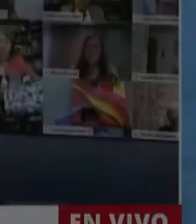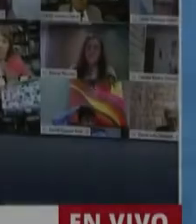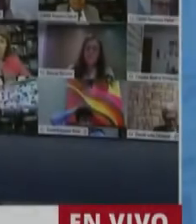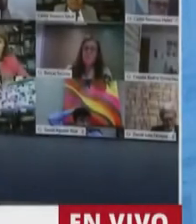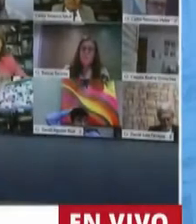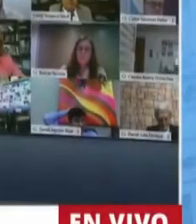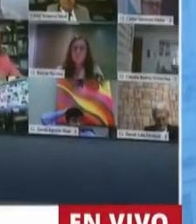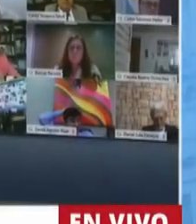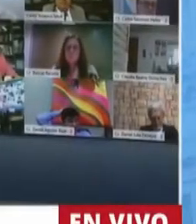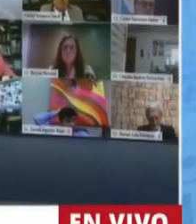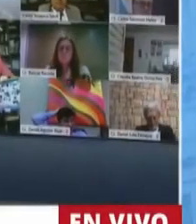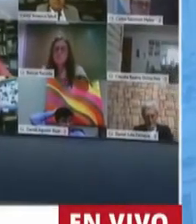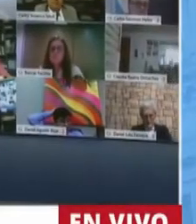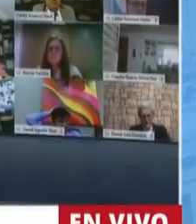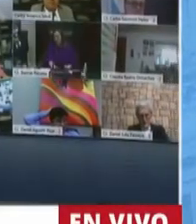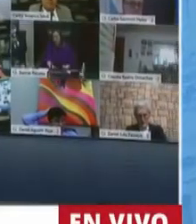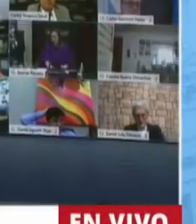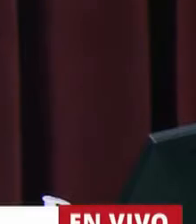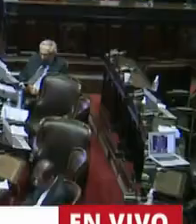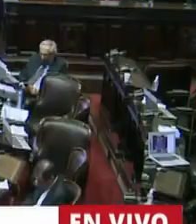Tiene la palabra la diputada Jimena López.